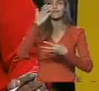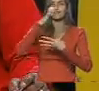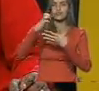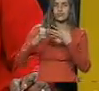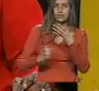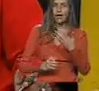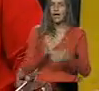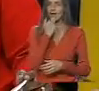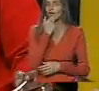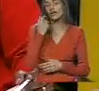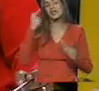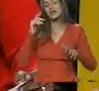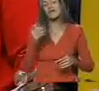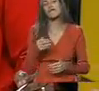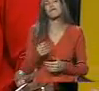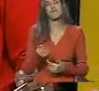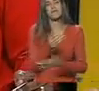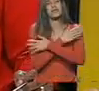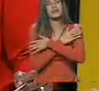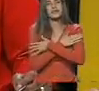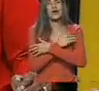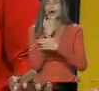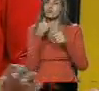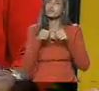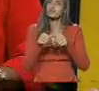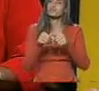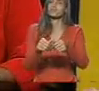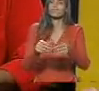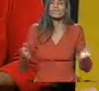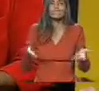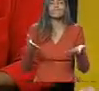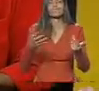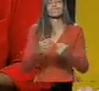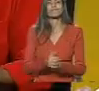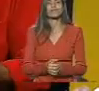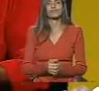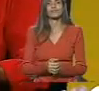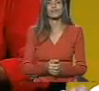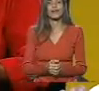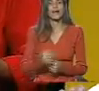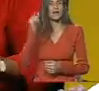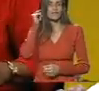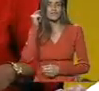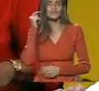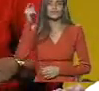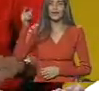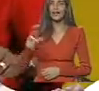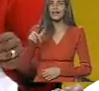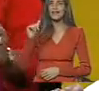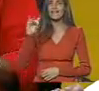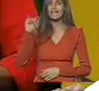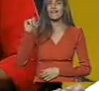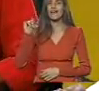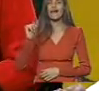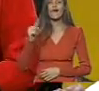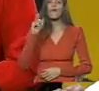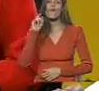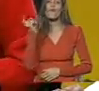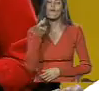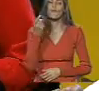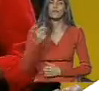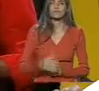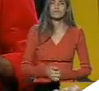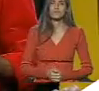estratégicas. De manera que la felicito y sigamos adelante. Ha sido la compatriota Lilian Cabrera desde Guarena.